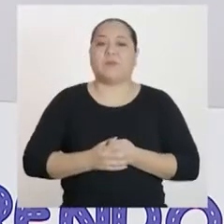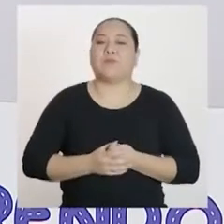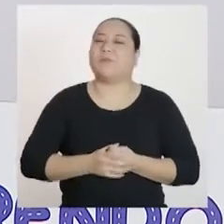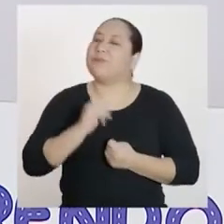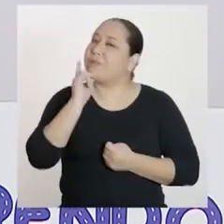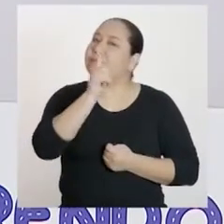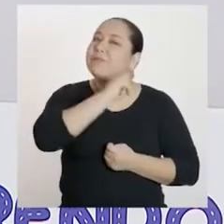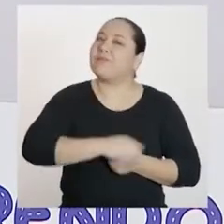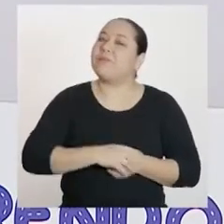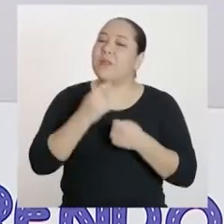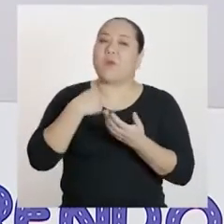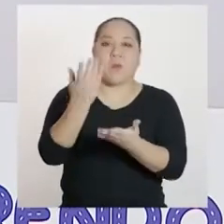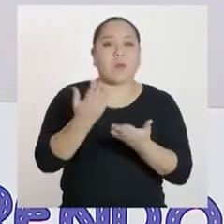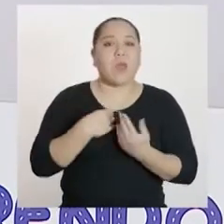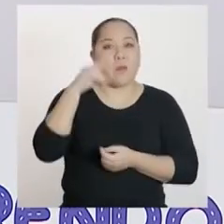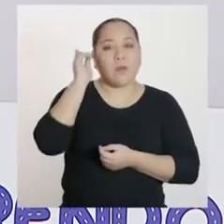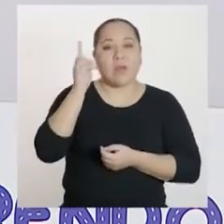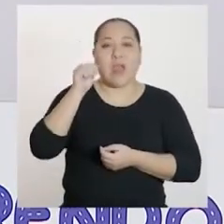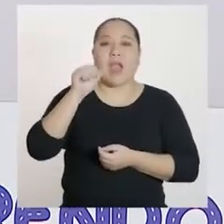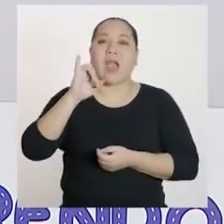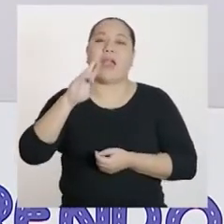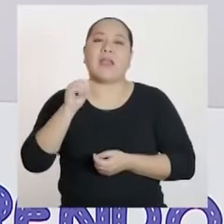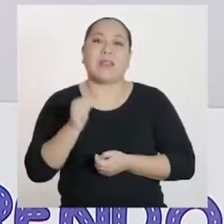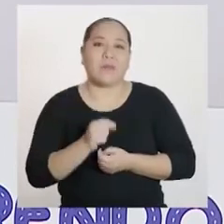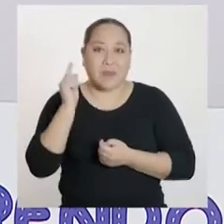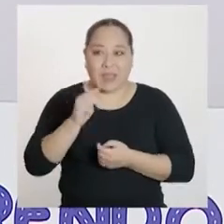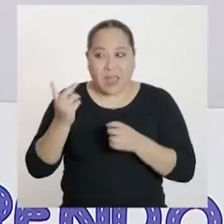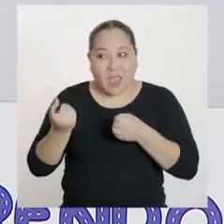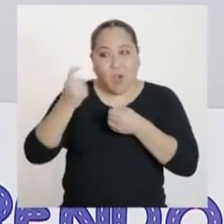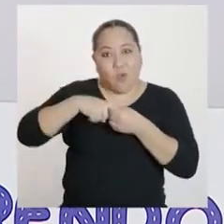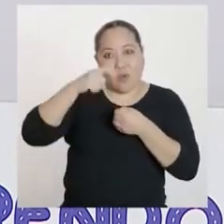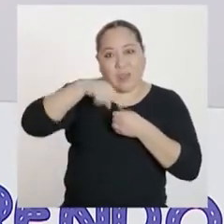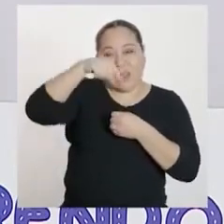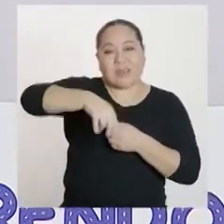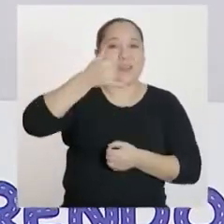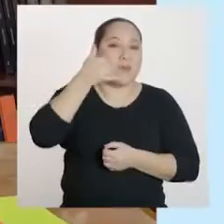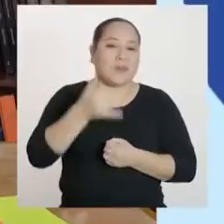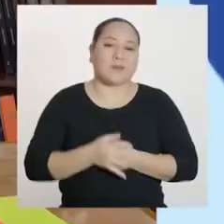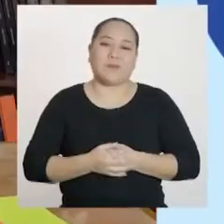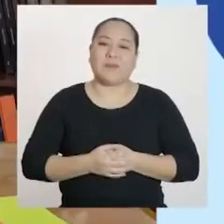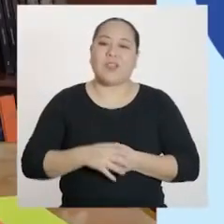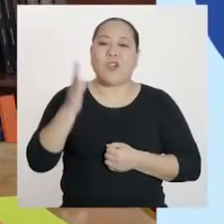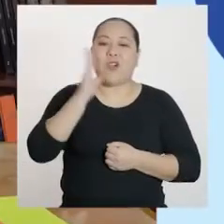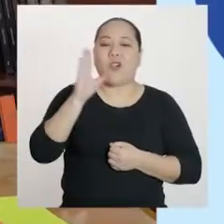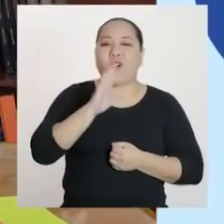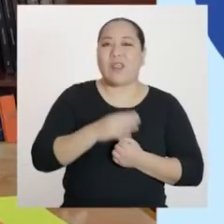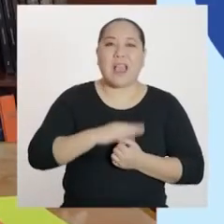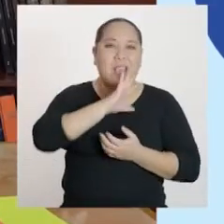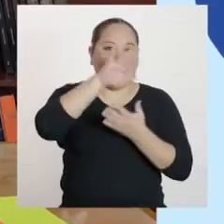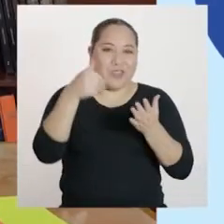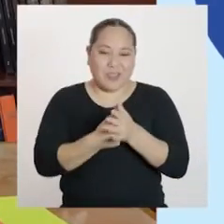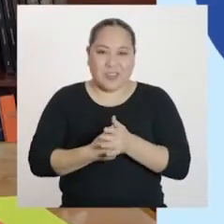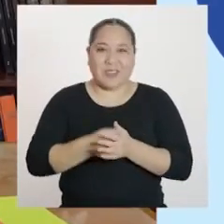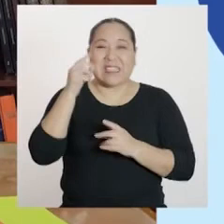Entonces voy a invitar a la profesora Aira Aranda para que se una a la llamada. Hola a todas y todos,